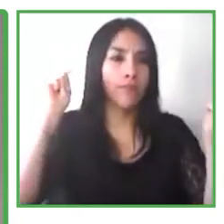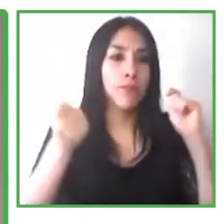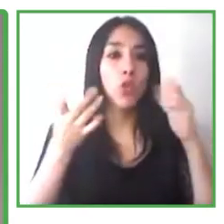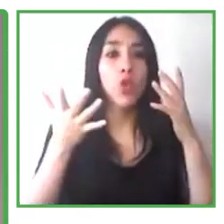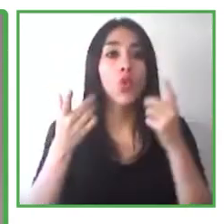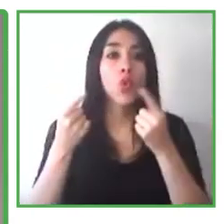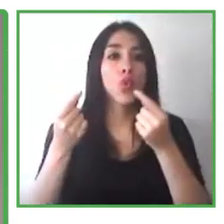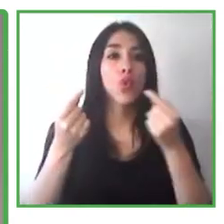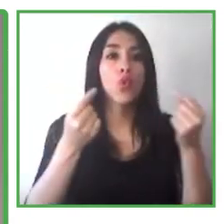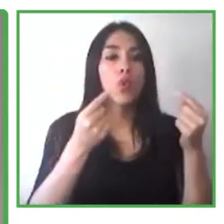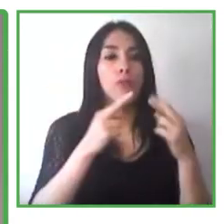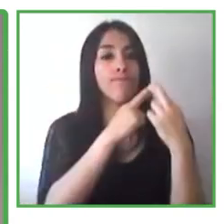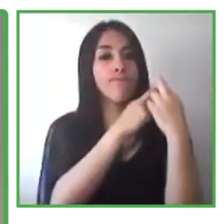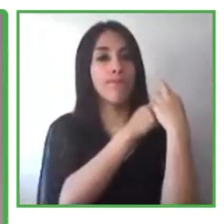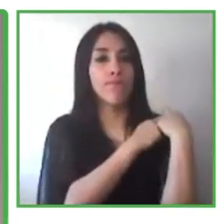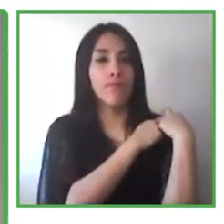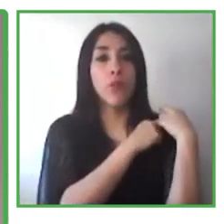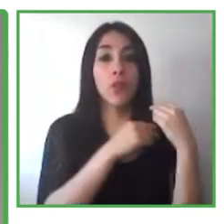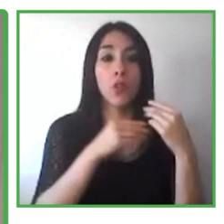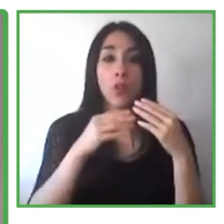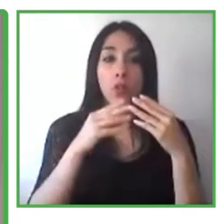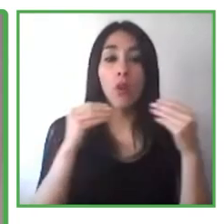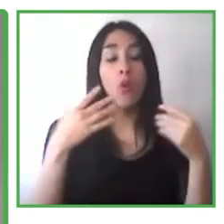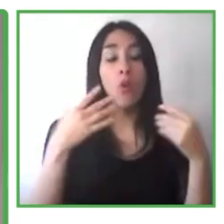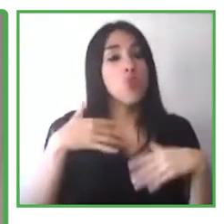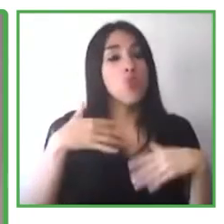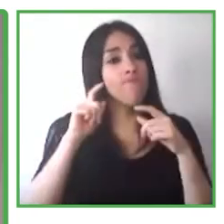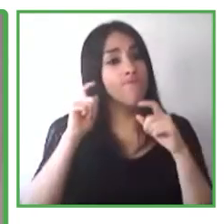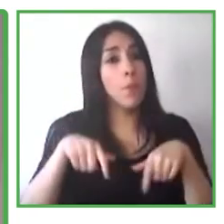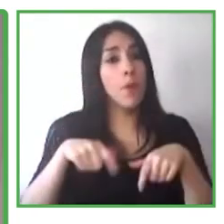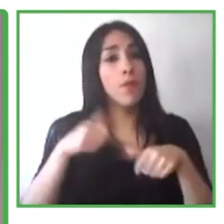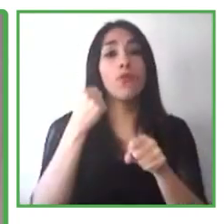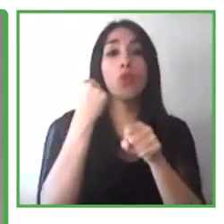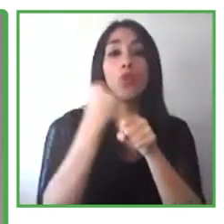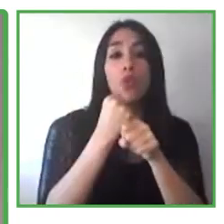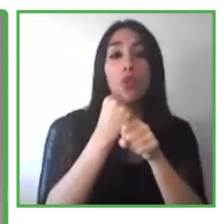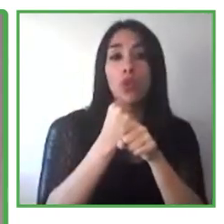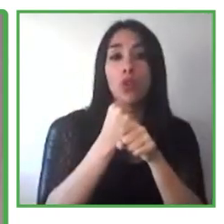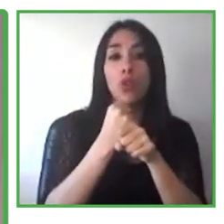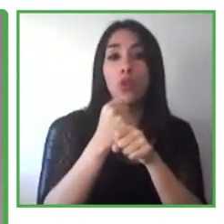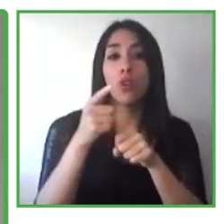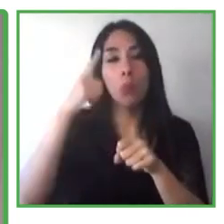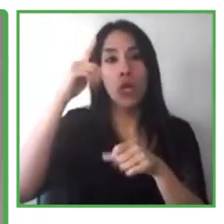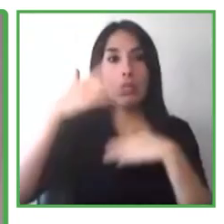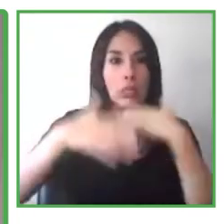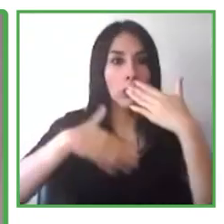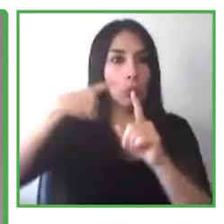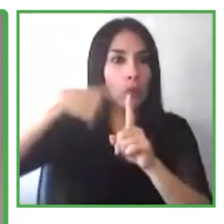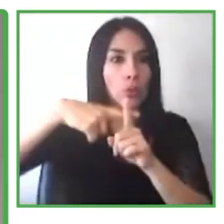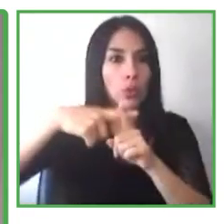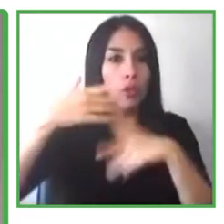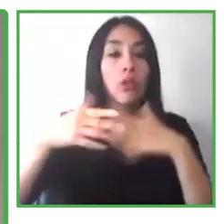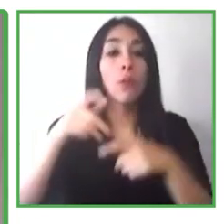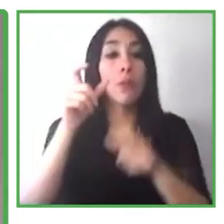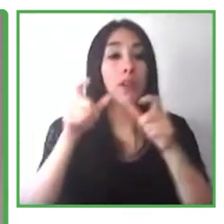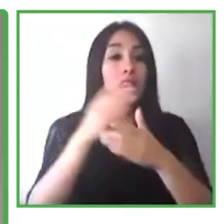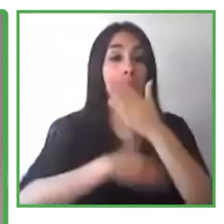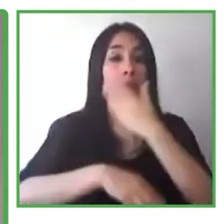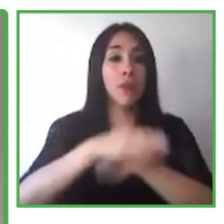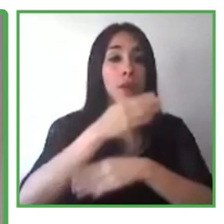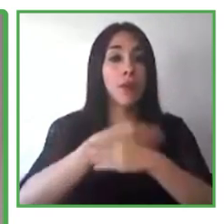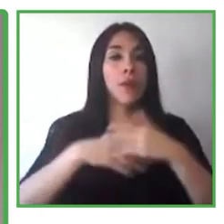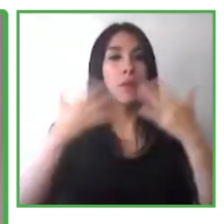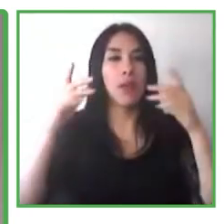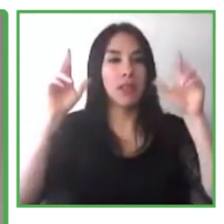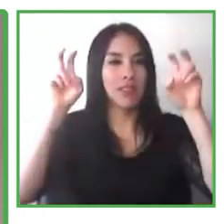a asegurar empleos bastante significativos en el área de la tecnología, información. Esta es una persona que conozco hace